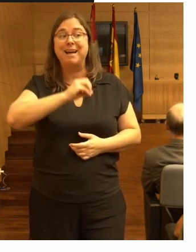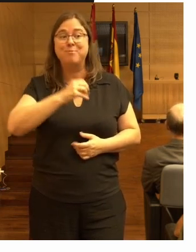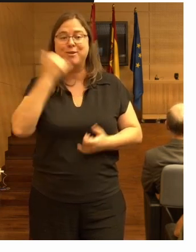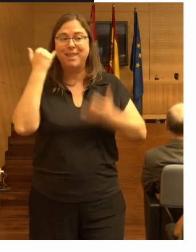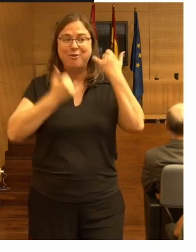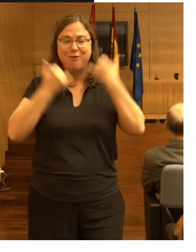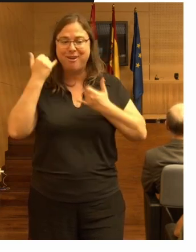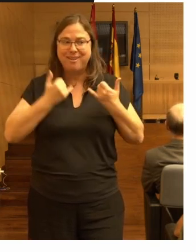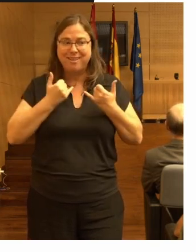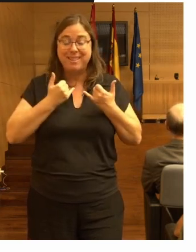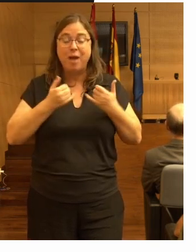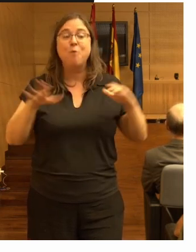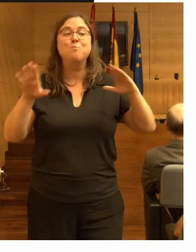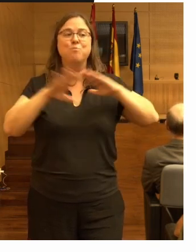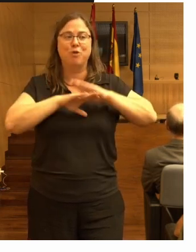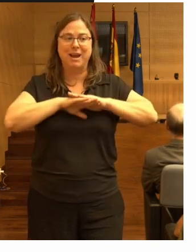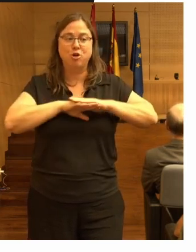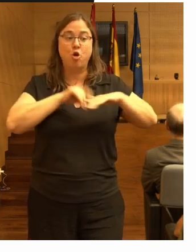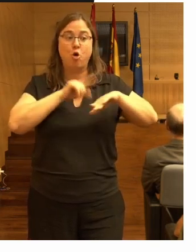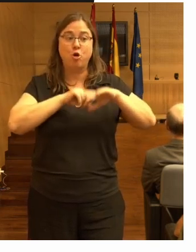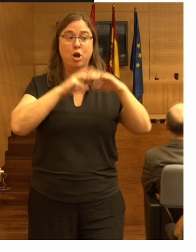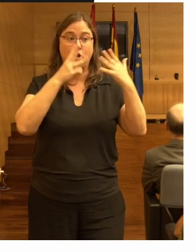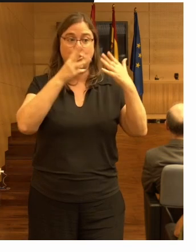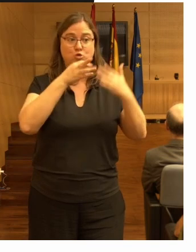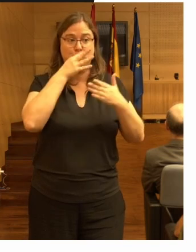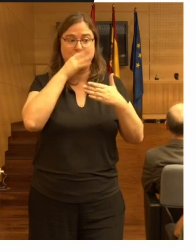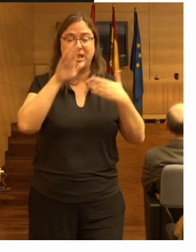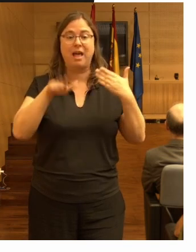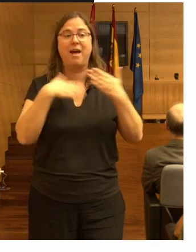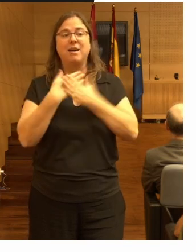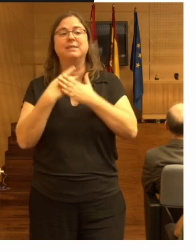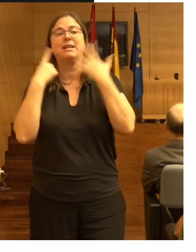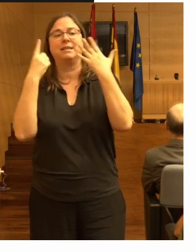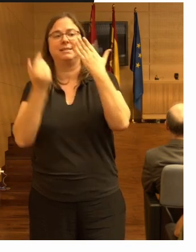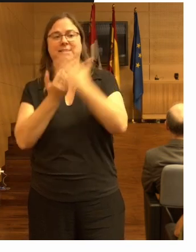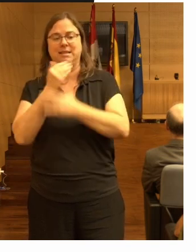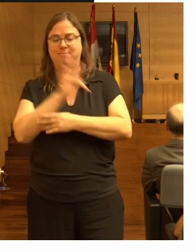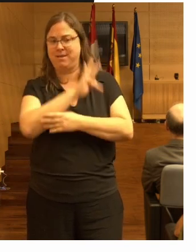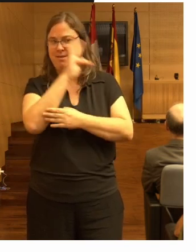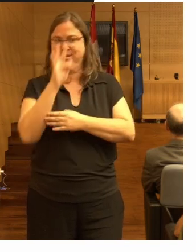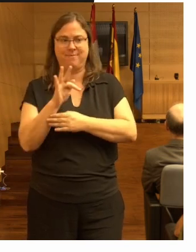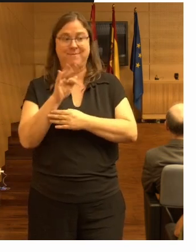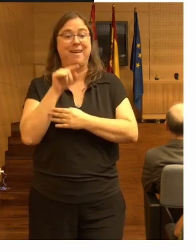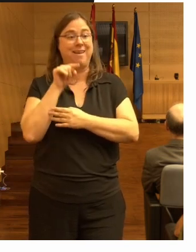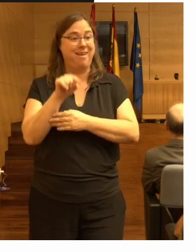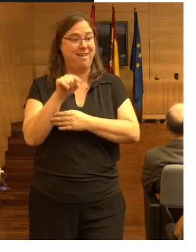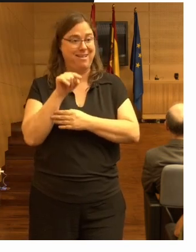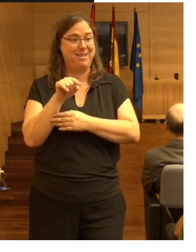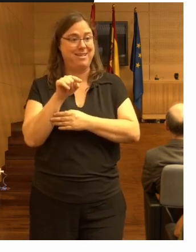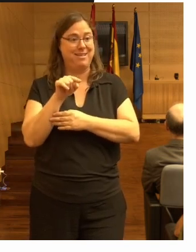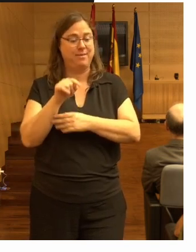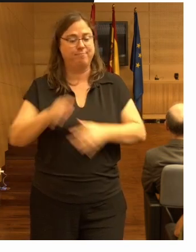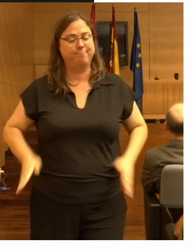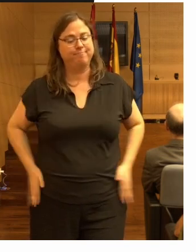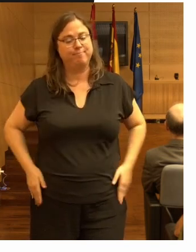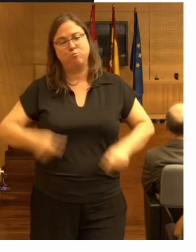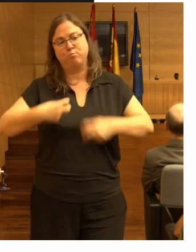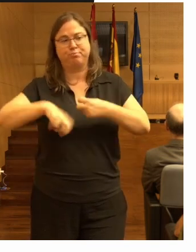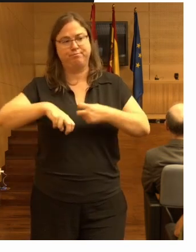por la noche entre las 8 de la tarde y las 6 de la mañana que es cuando se rompen la cadera